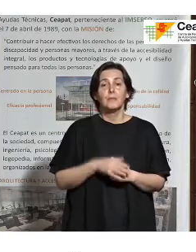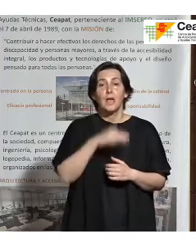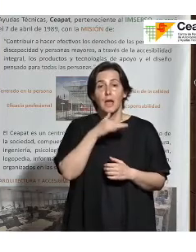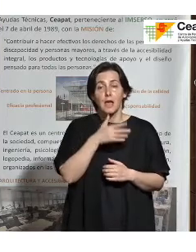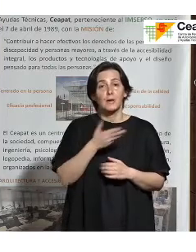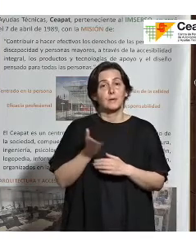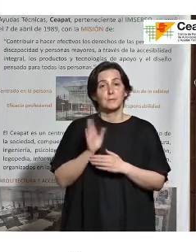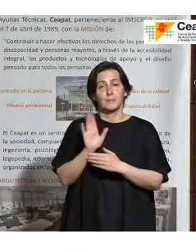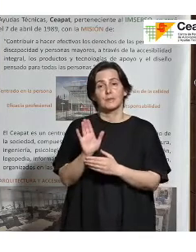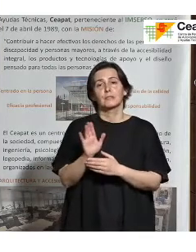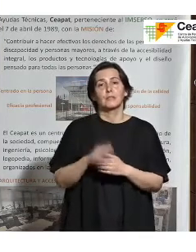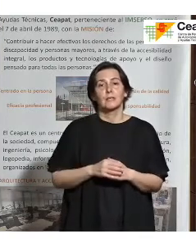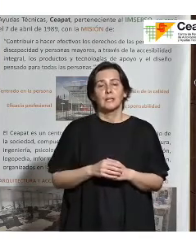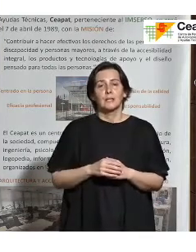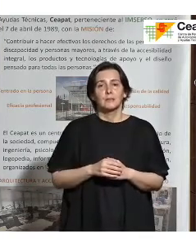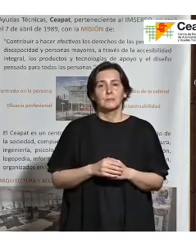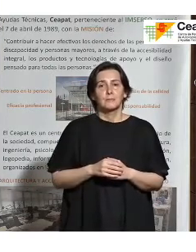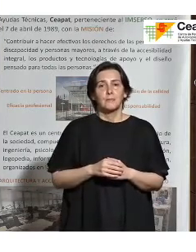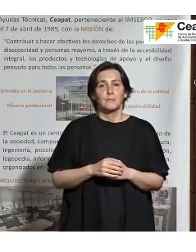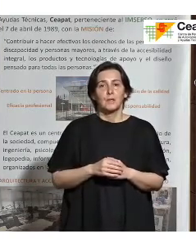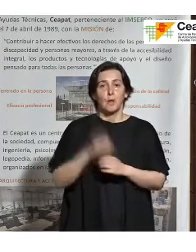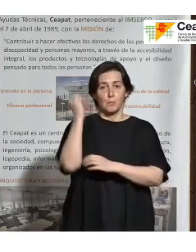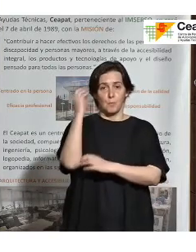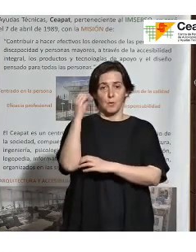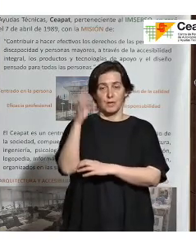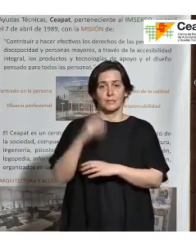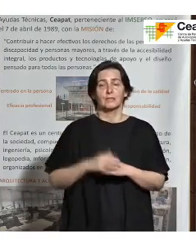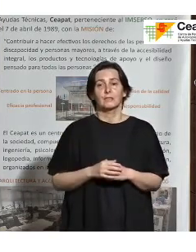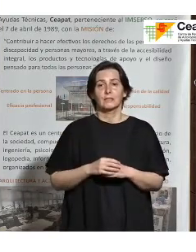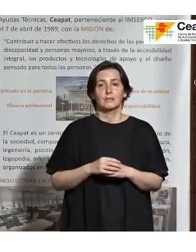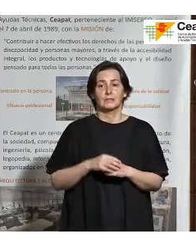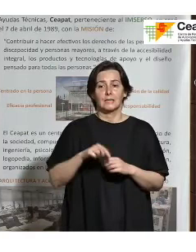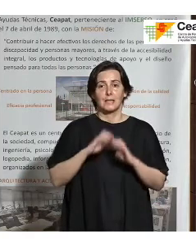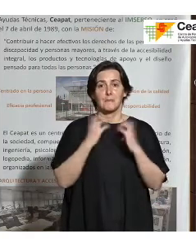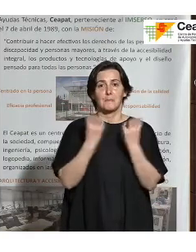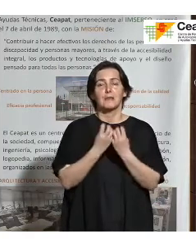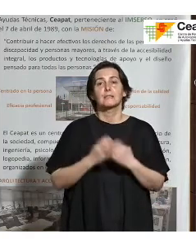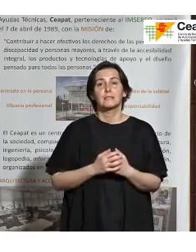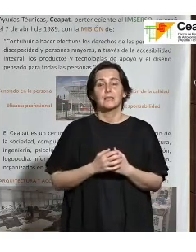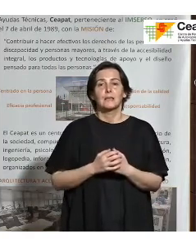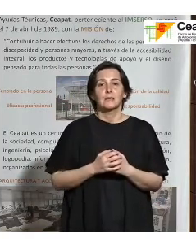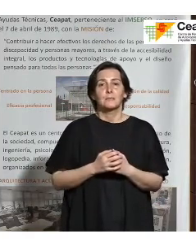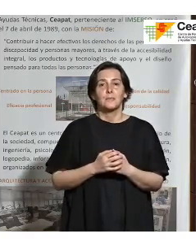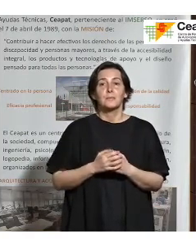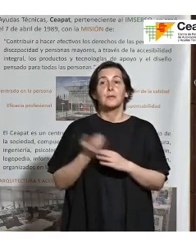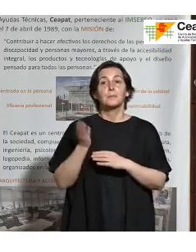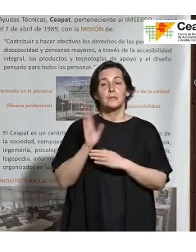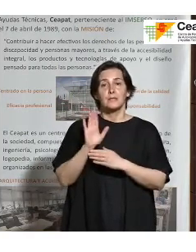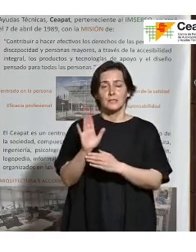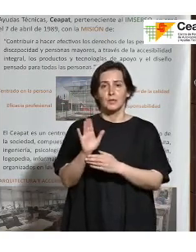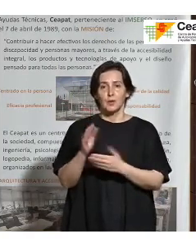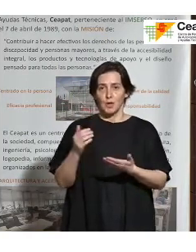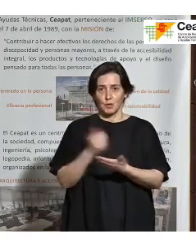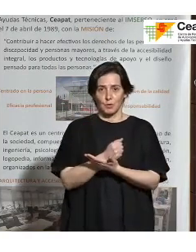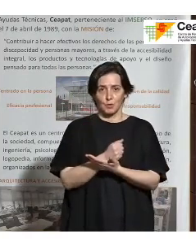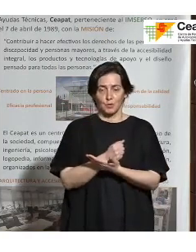presentar a los ponentes en esta mesa. Voy a presentaros a todos,